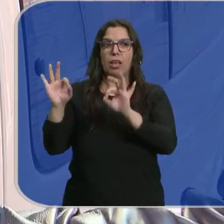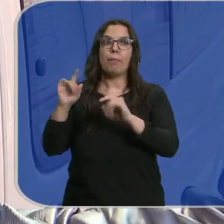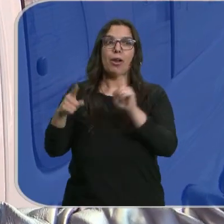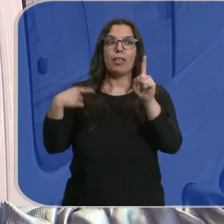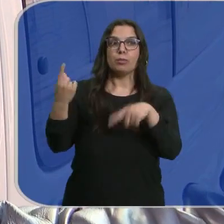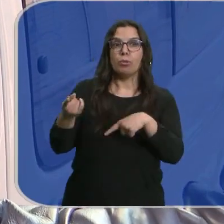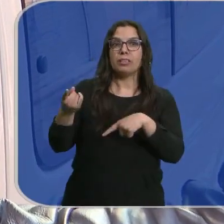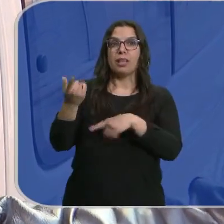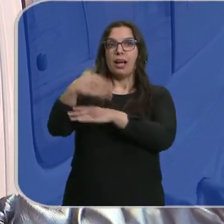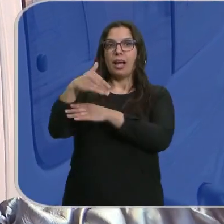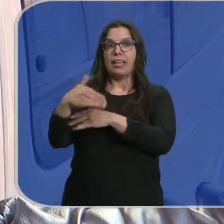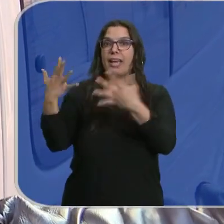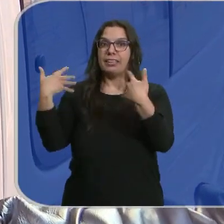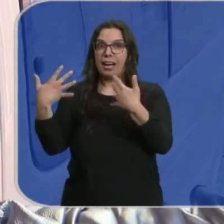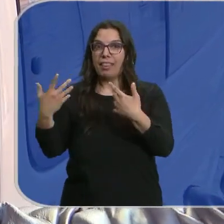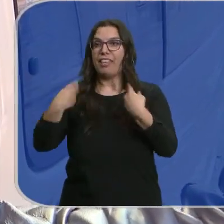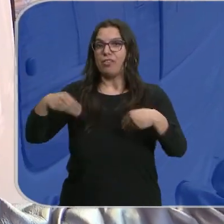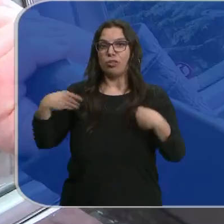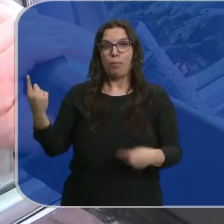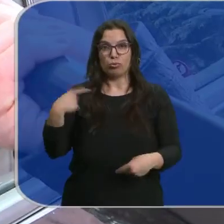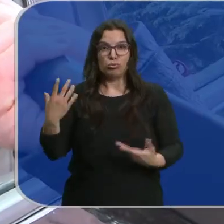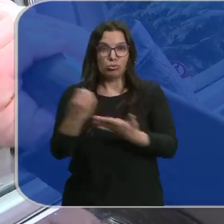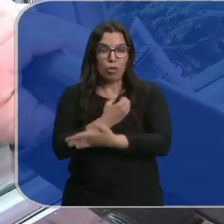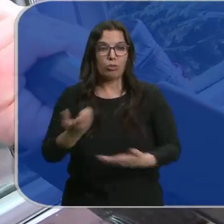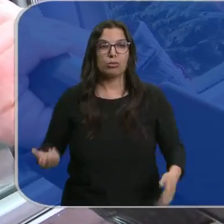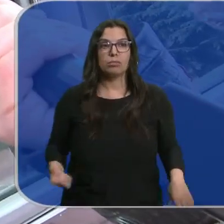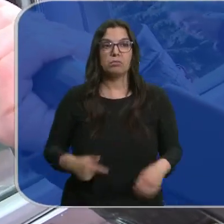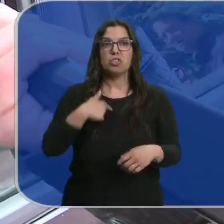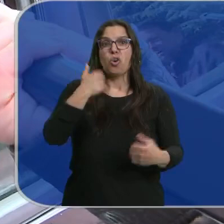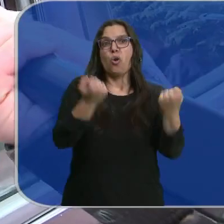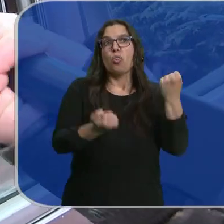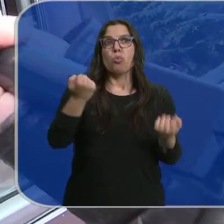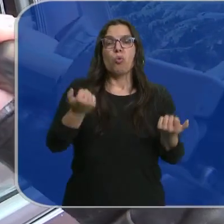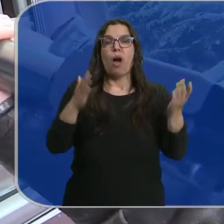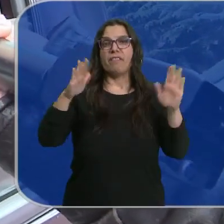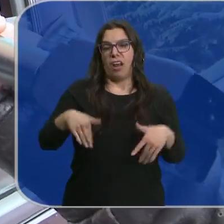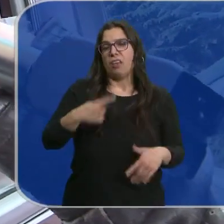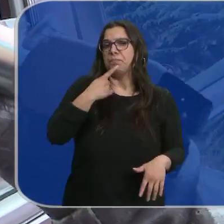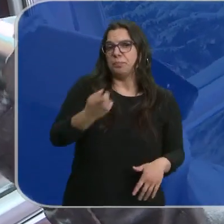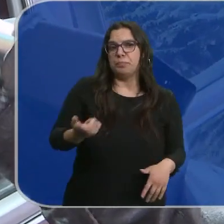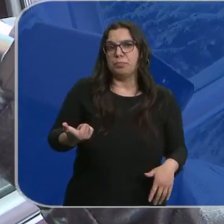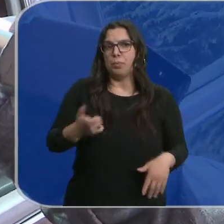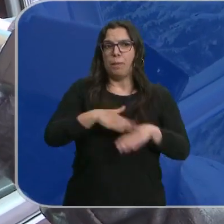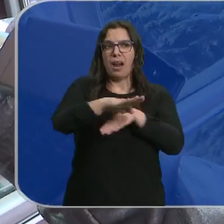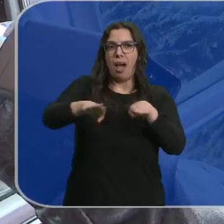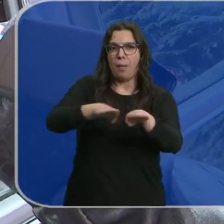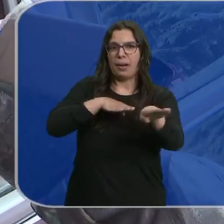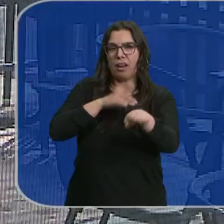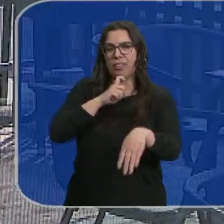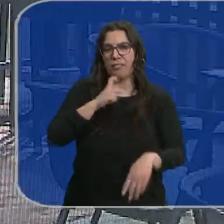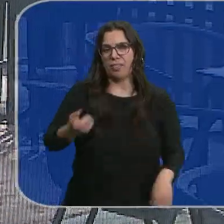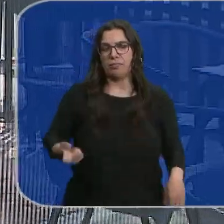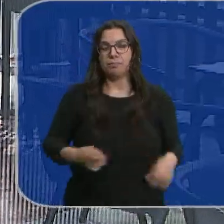tenemos las terrazas en la calle, las podemos disfrutar todos palentinos. Como conductor, al final está complicado el aparcamiento.